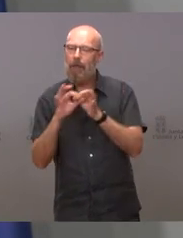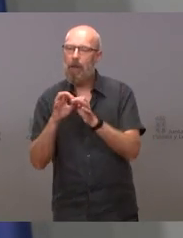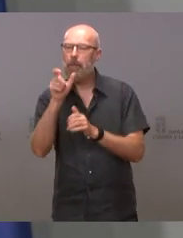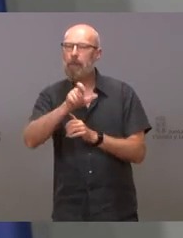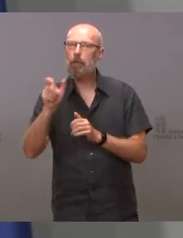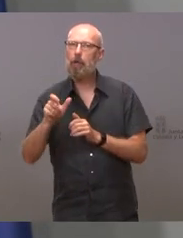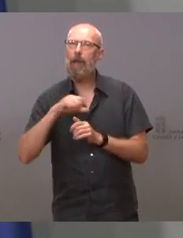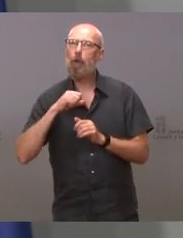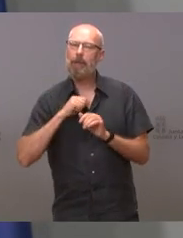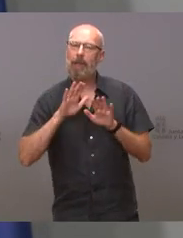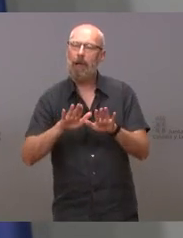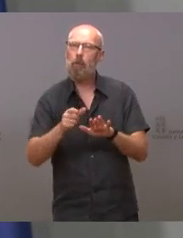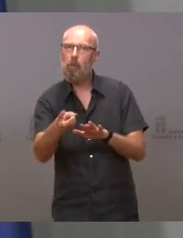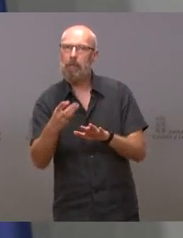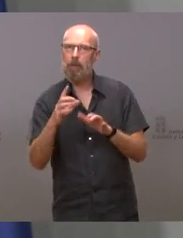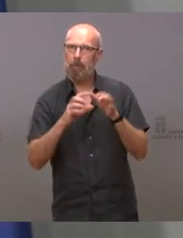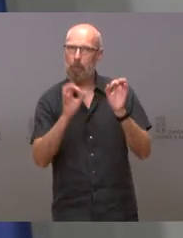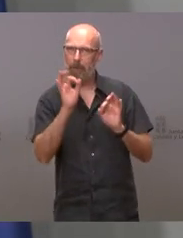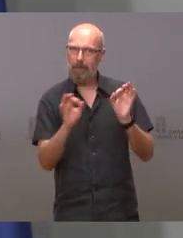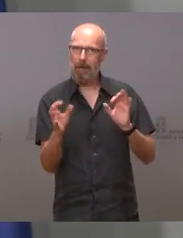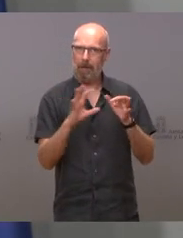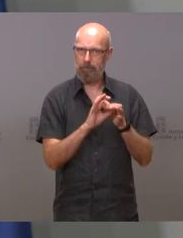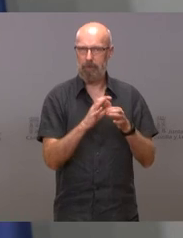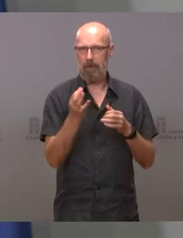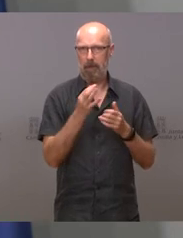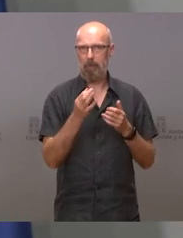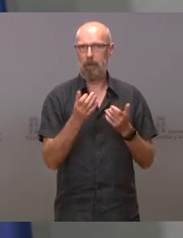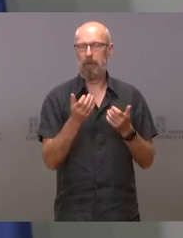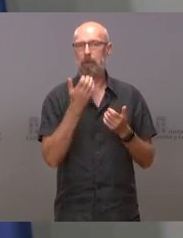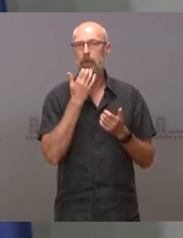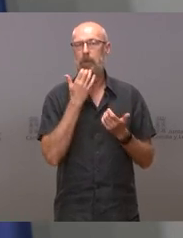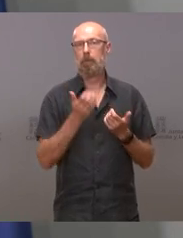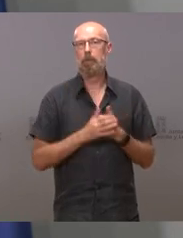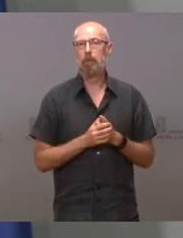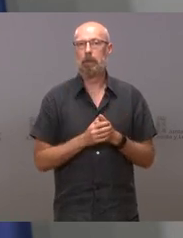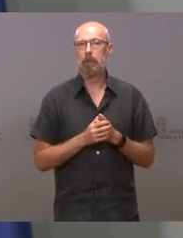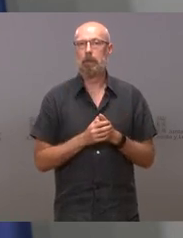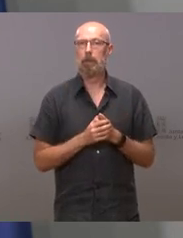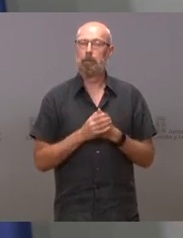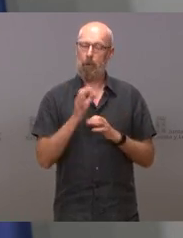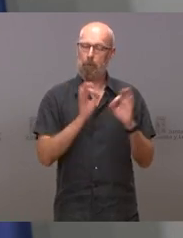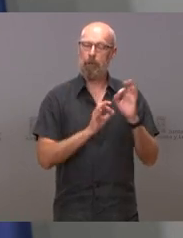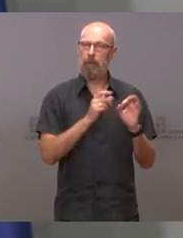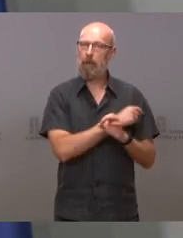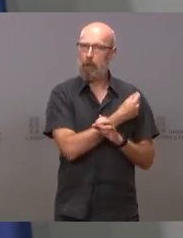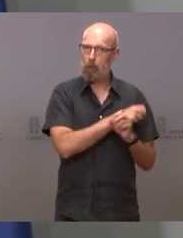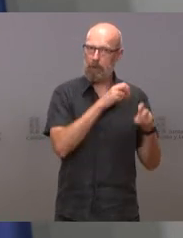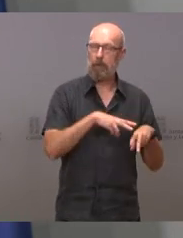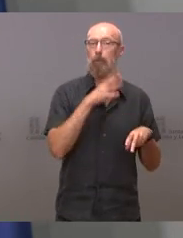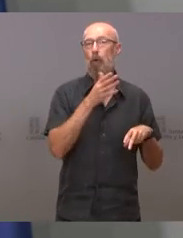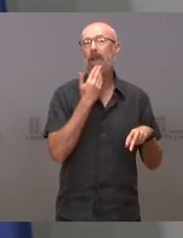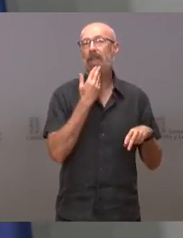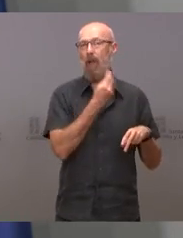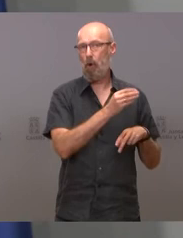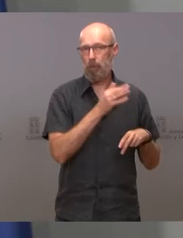personas que ingresan están, hay un porcentaje de ellos que han ingresado sin vacunar porque están por debajo de la edad, pero,